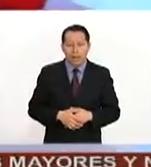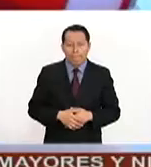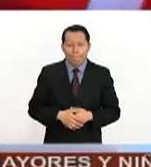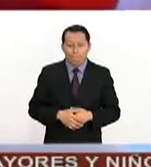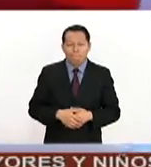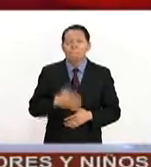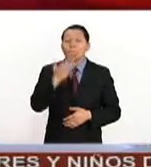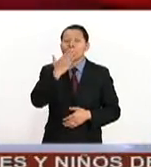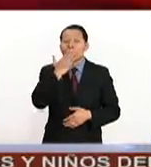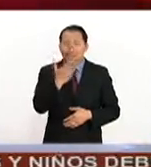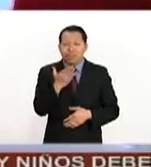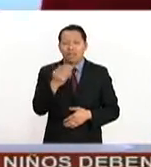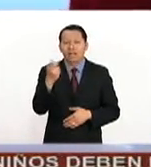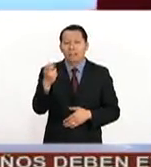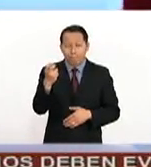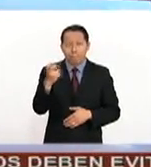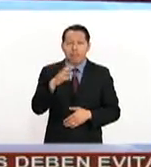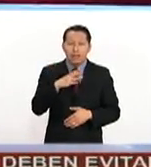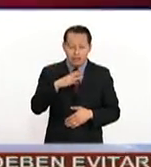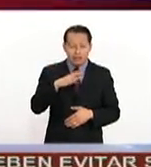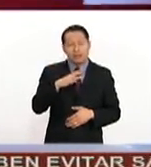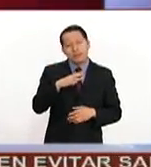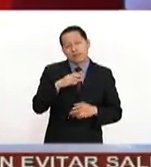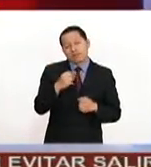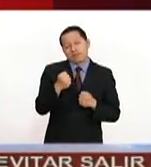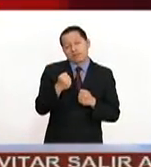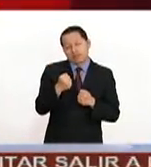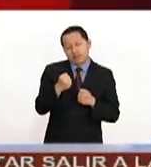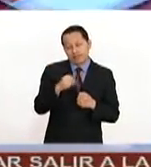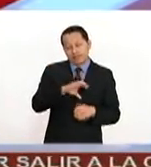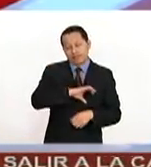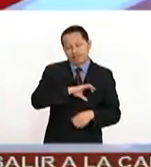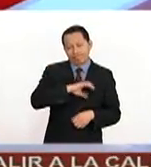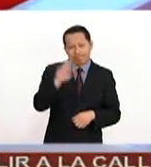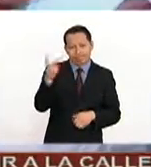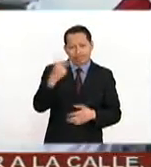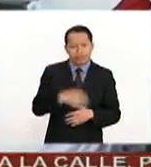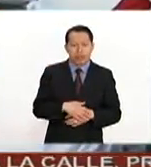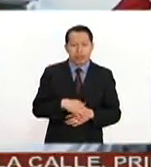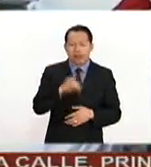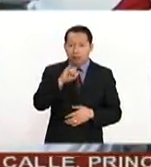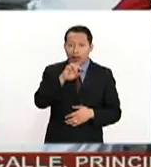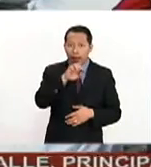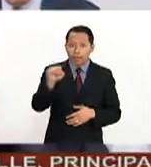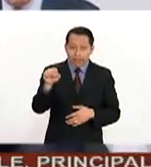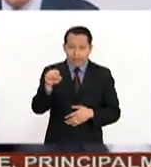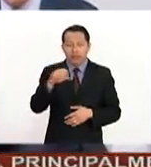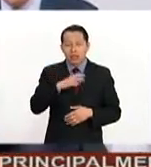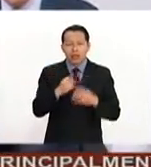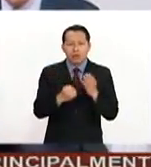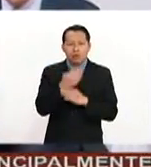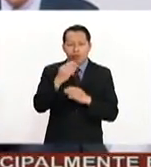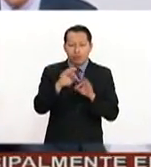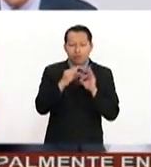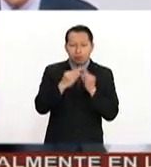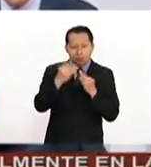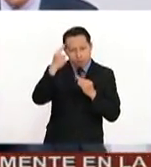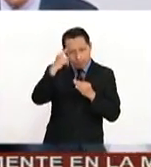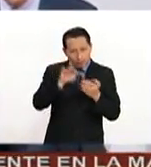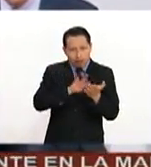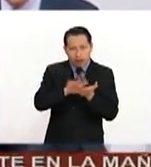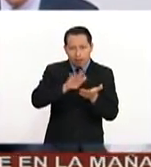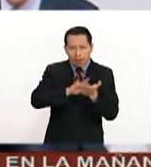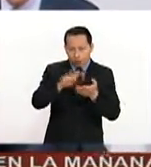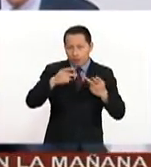Gran definición de este querido instituto también educativo. El Instituto Mexicano del Seguro Social, el IMSS, une a la Estrategia Nacional de Apoyo a los